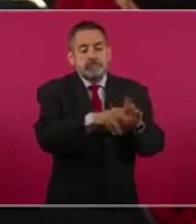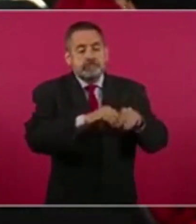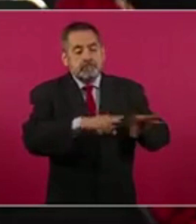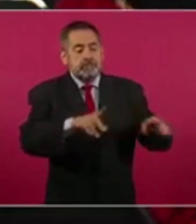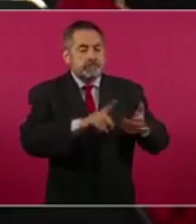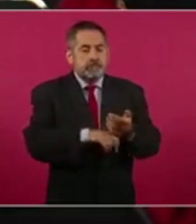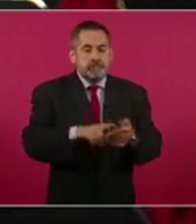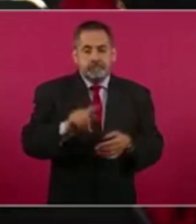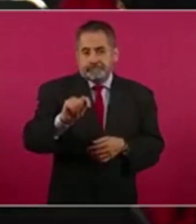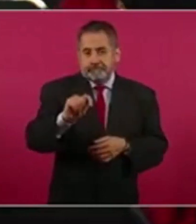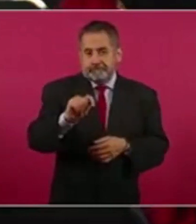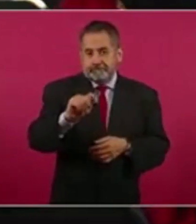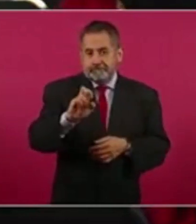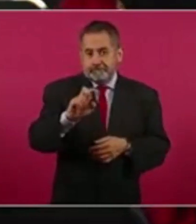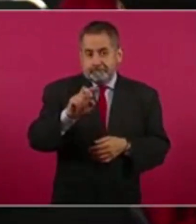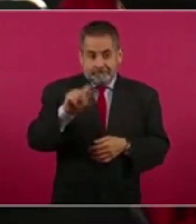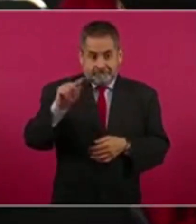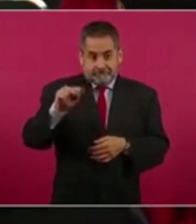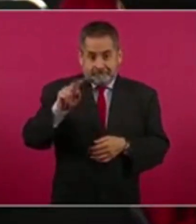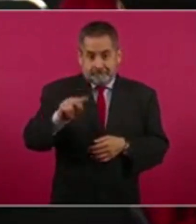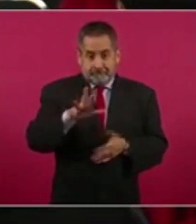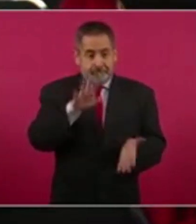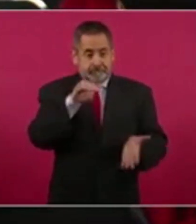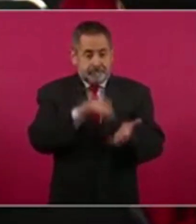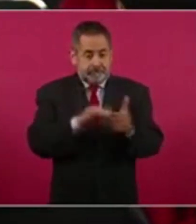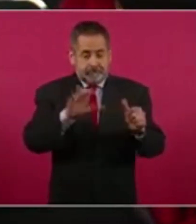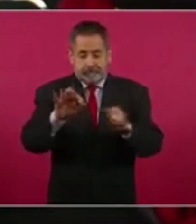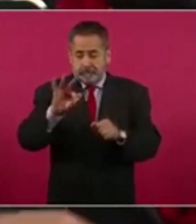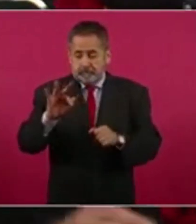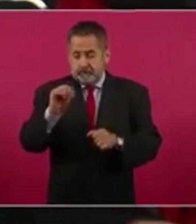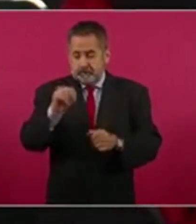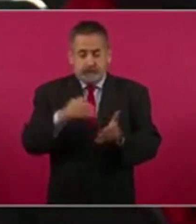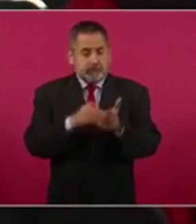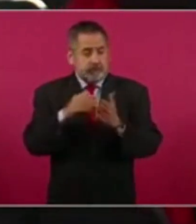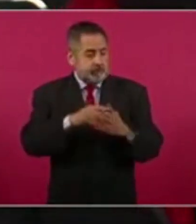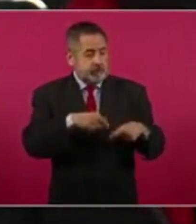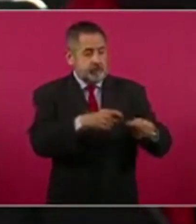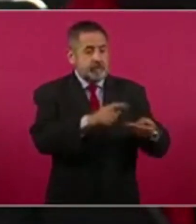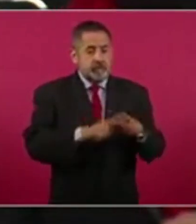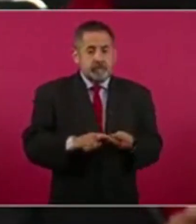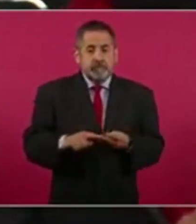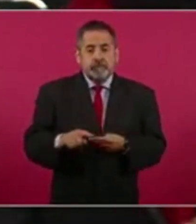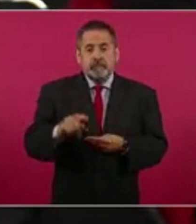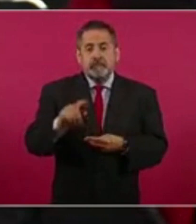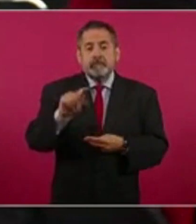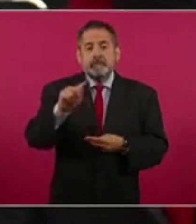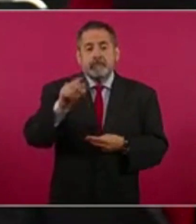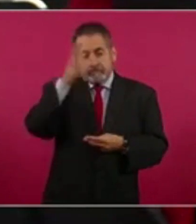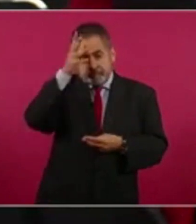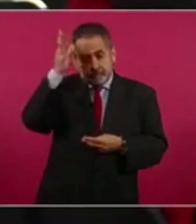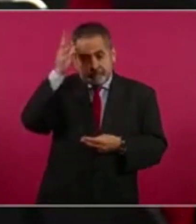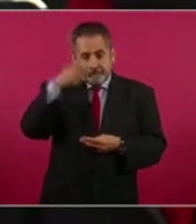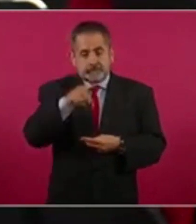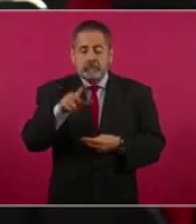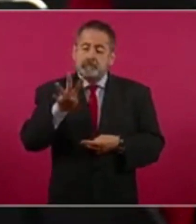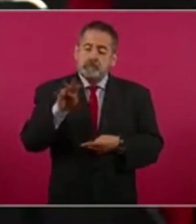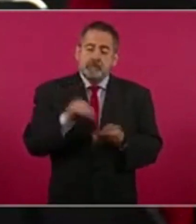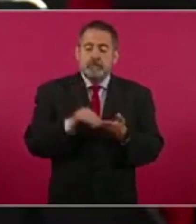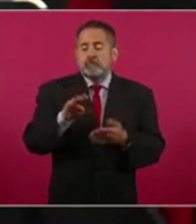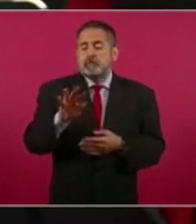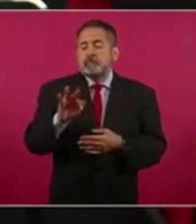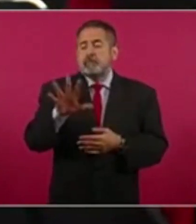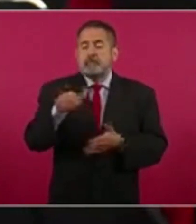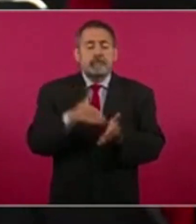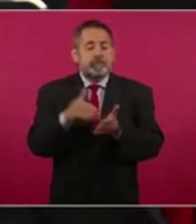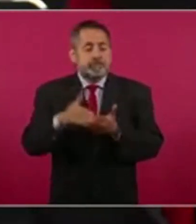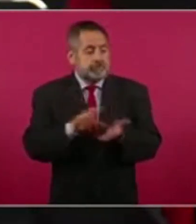Televisa de Emilio Azcárraga le dieron cinco mil 649 millones, a Salinas Pliego de TV Azteca cuatro mil 45 millones,